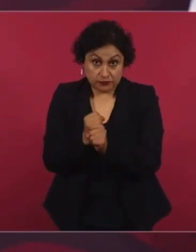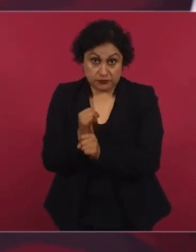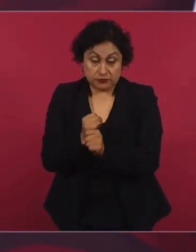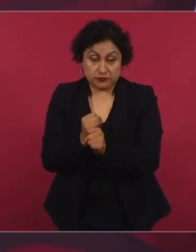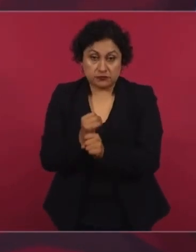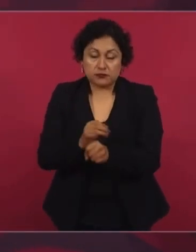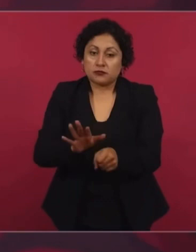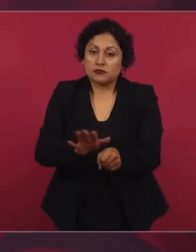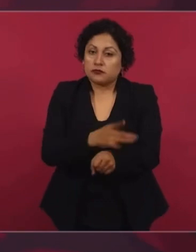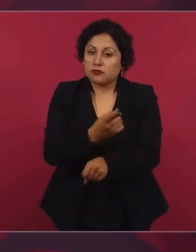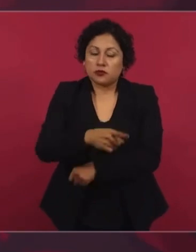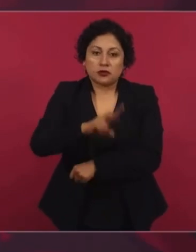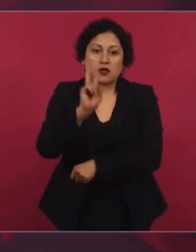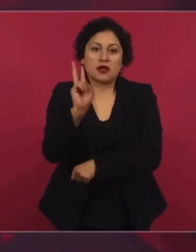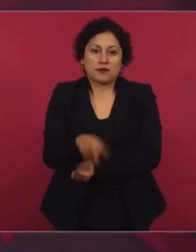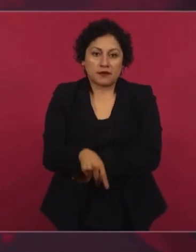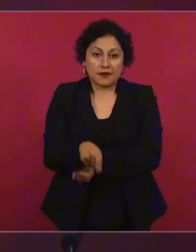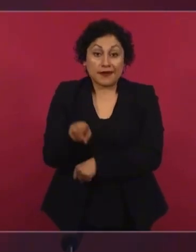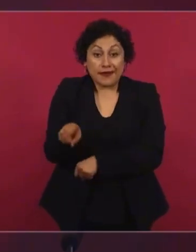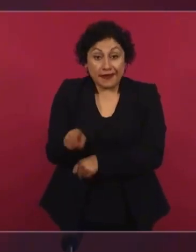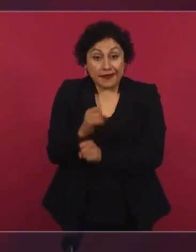a cabo actos de tortura